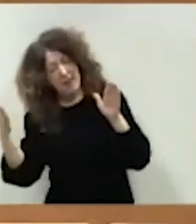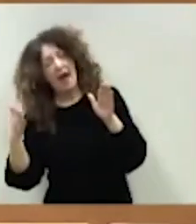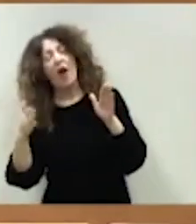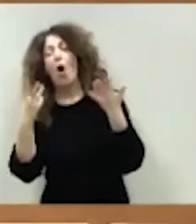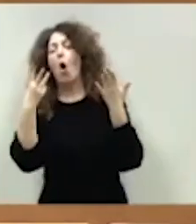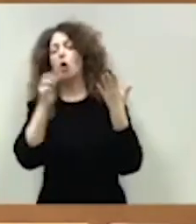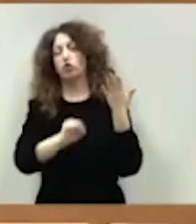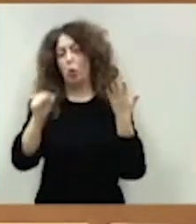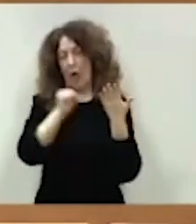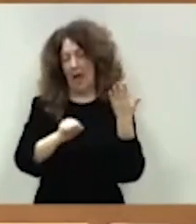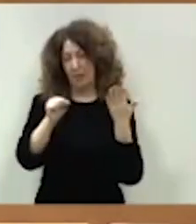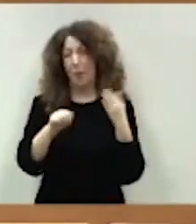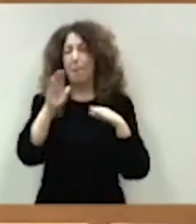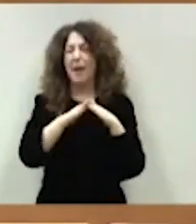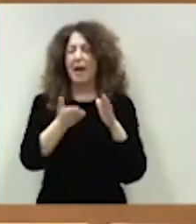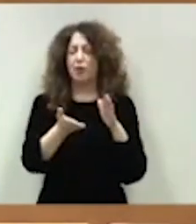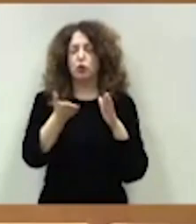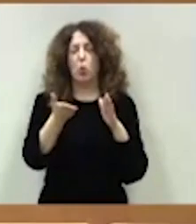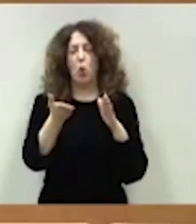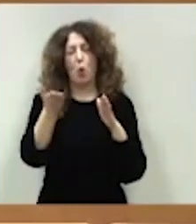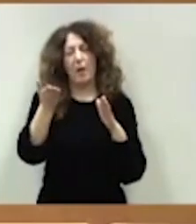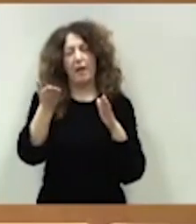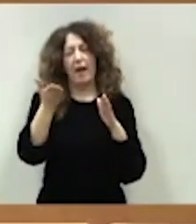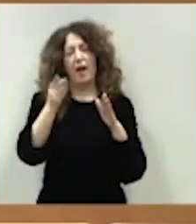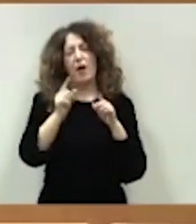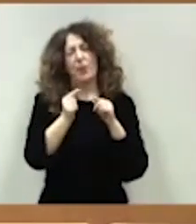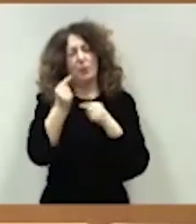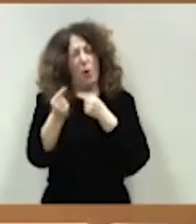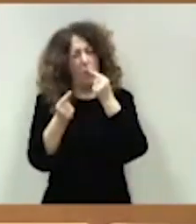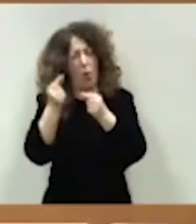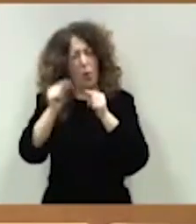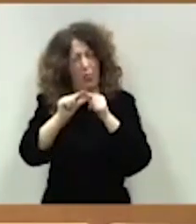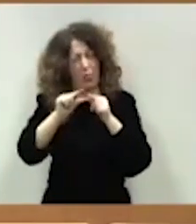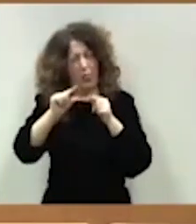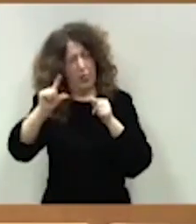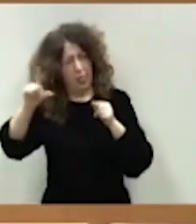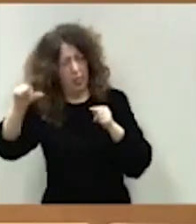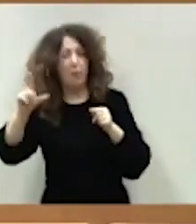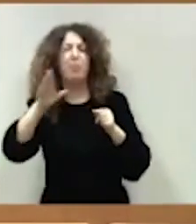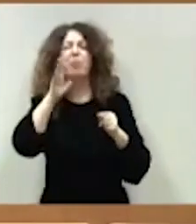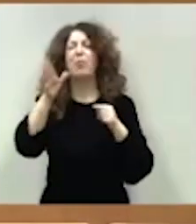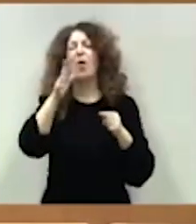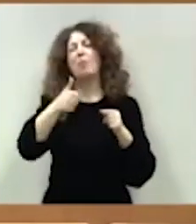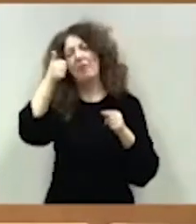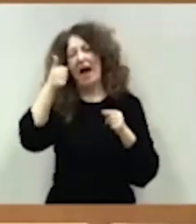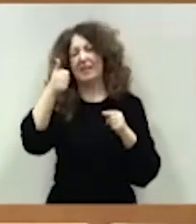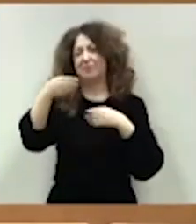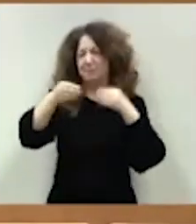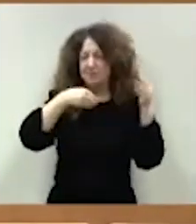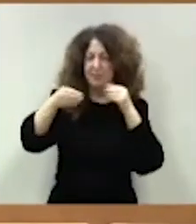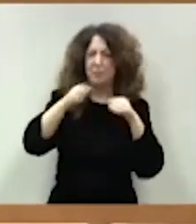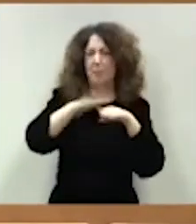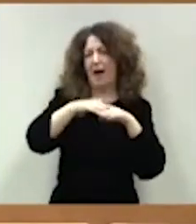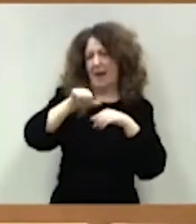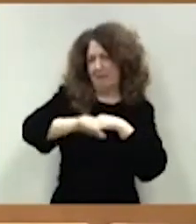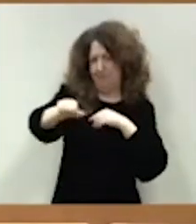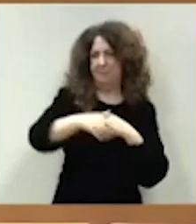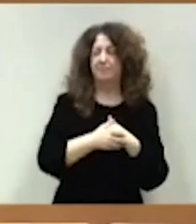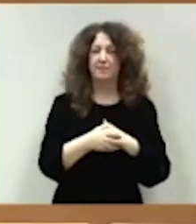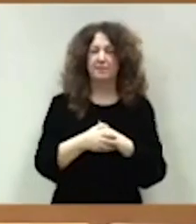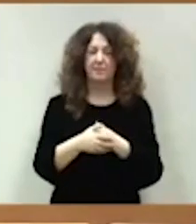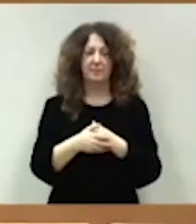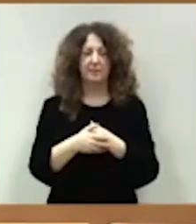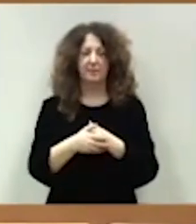el impacto de la subida de los tipos de interés al tener mayor margen de maniobra para las nuevas emisiones. Pues bien